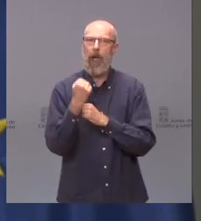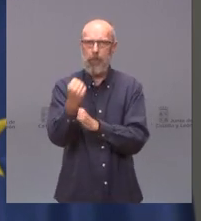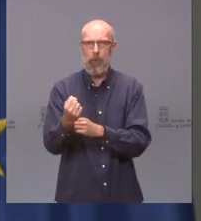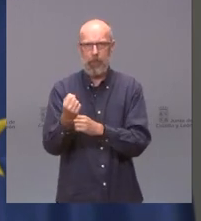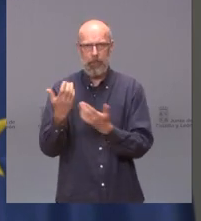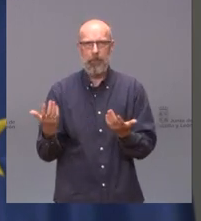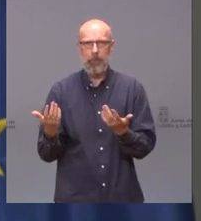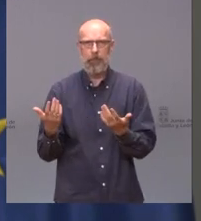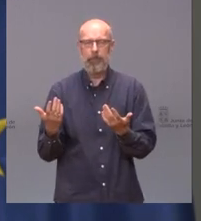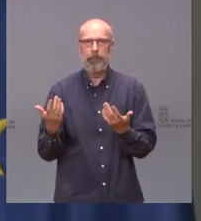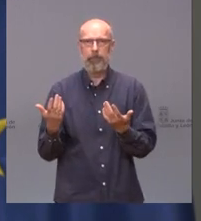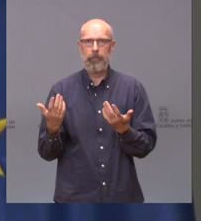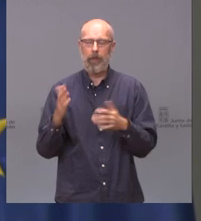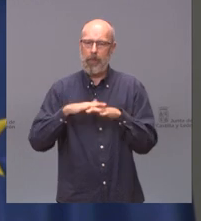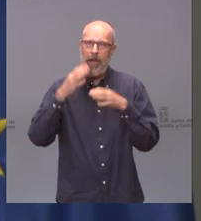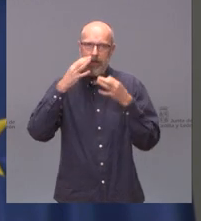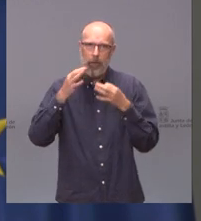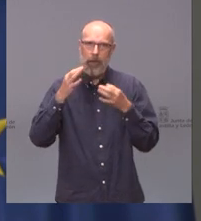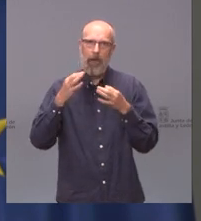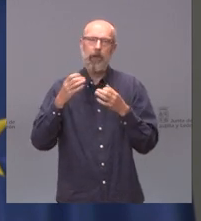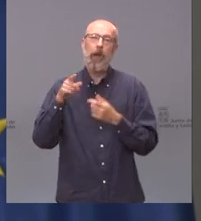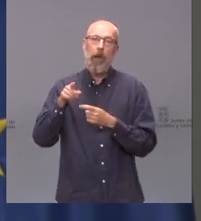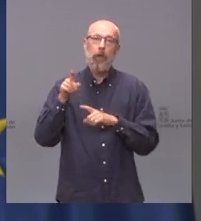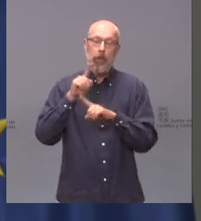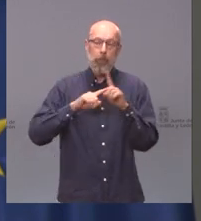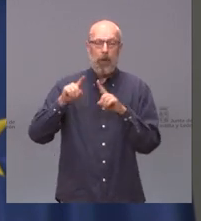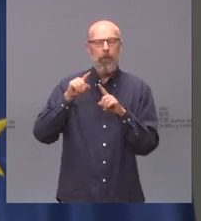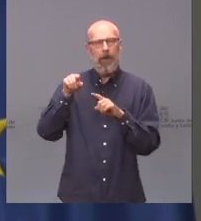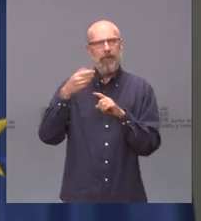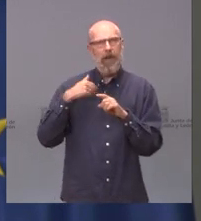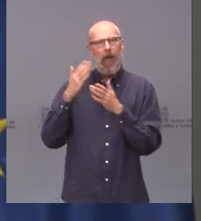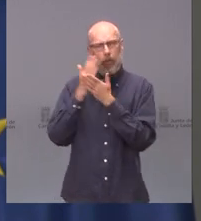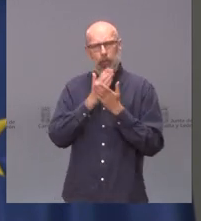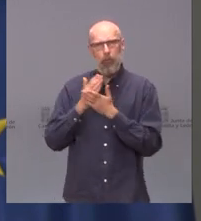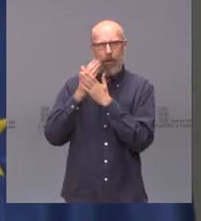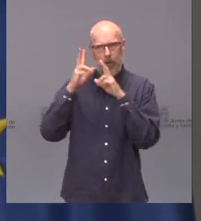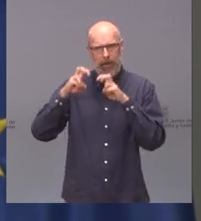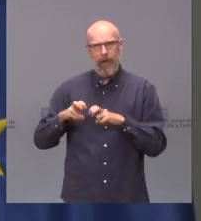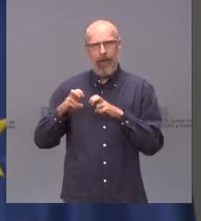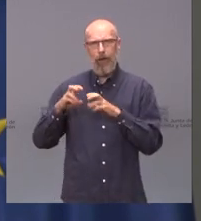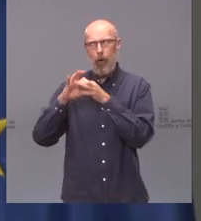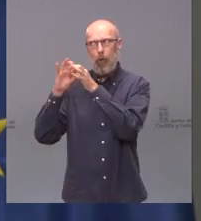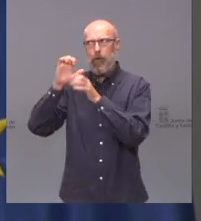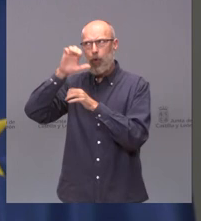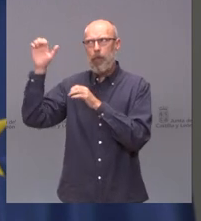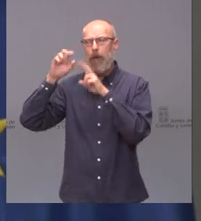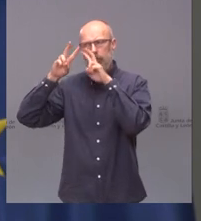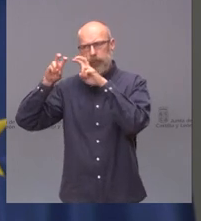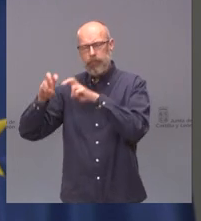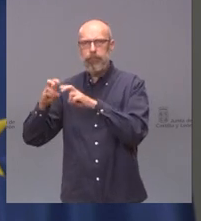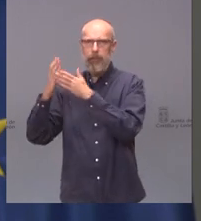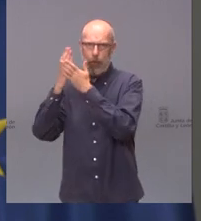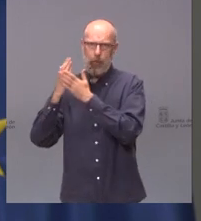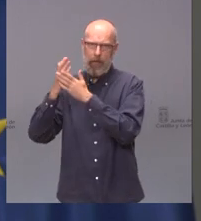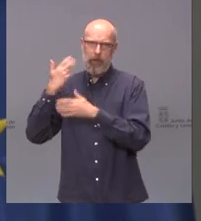hay un problema de colisión de derechos yo creo que esto se ha estudiado y se ha analizado también en la Unión Europea y se ha manifestado también